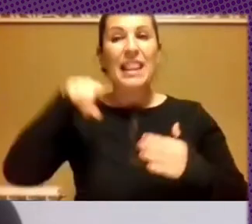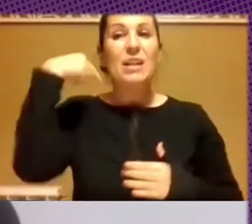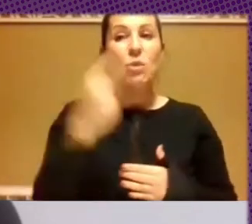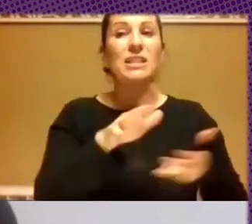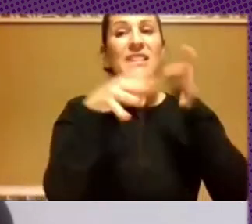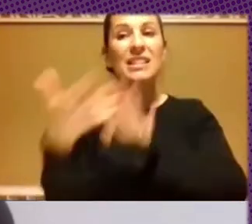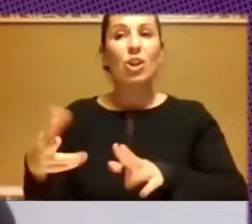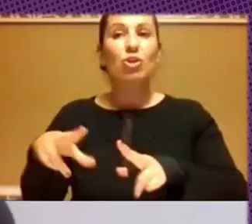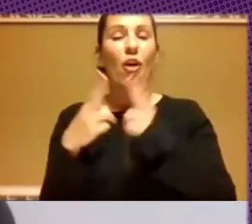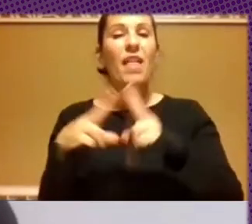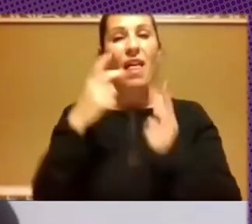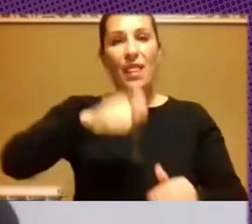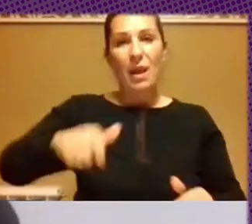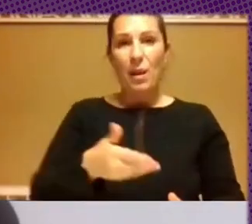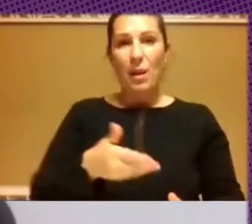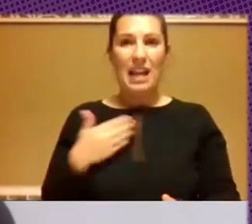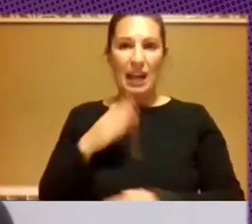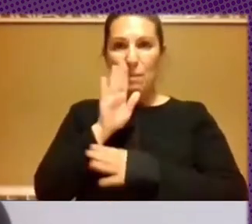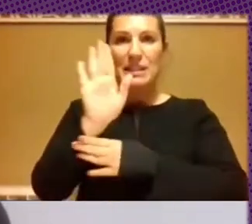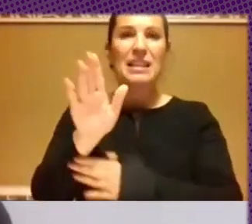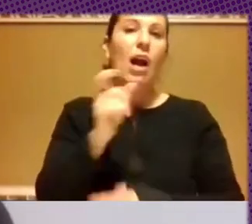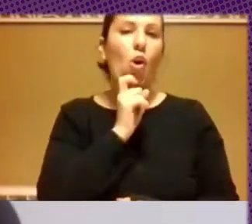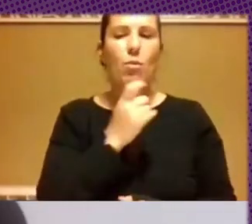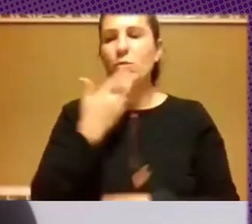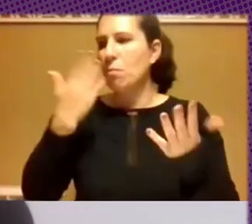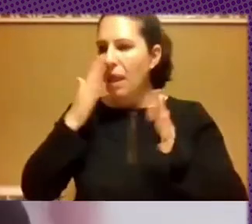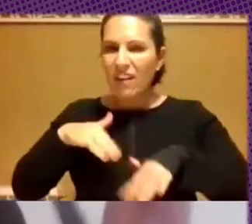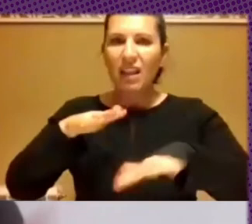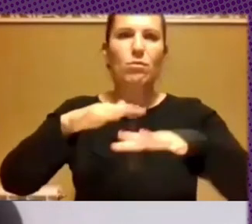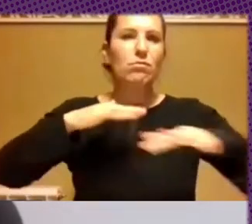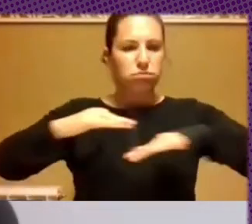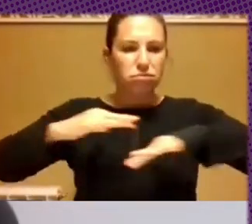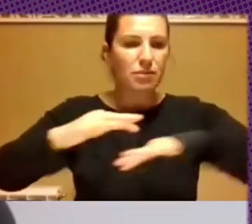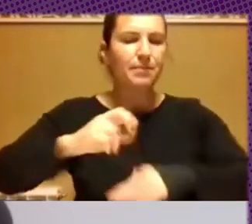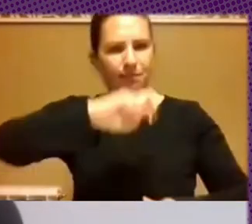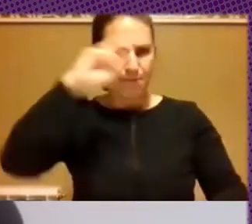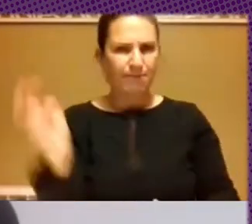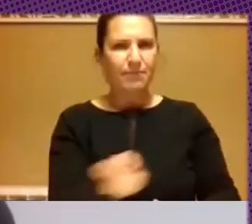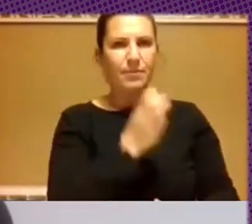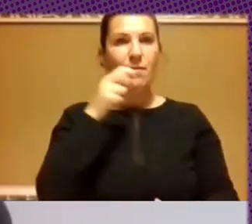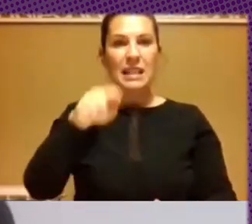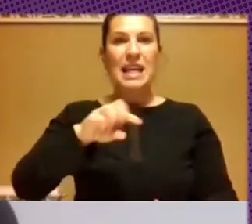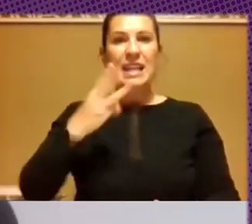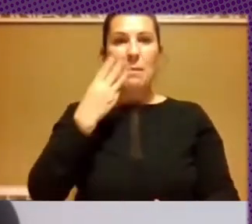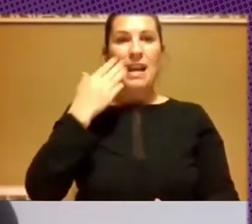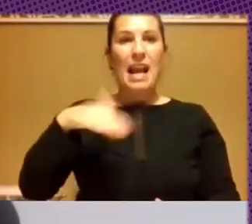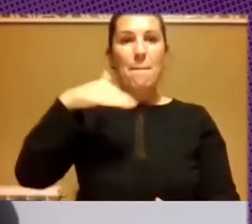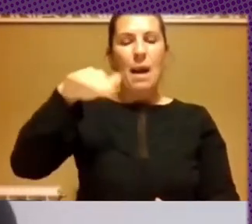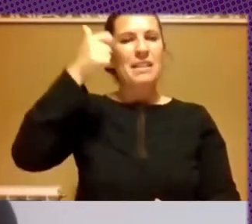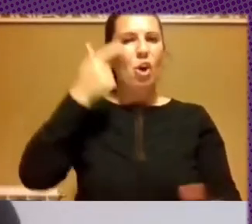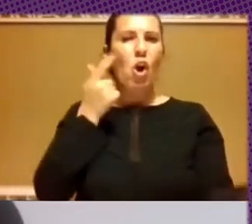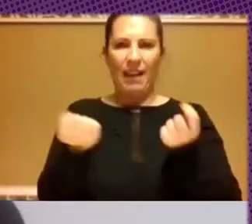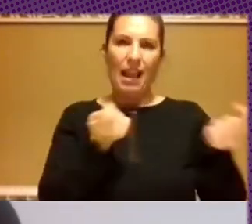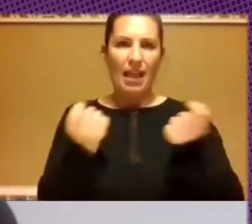sociedad civil que acaban en manifestaciones, movilizaciones, bueno, normalmente esta triple capa está bastante coordinada y yo